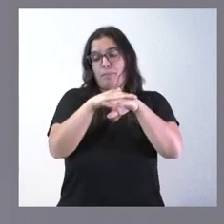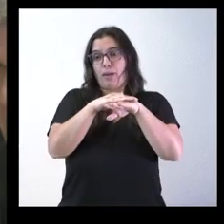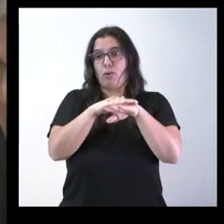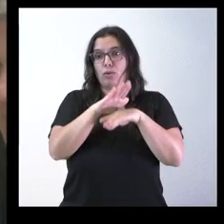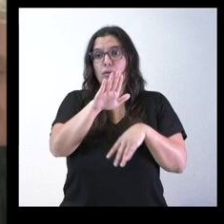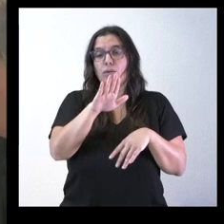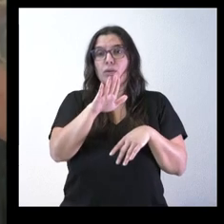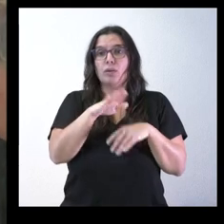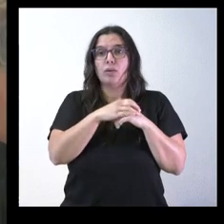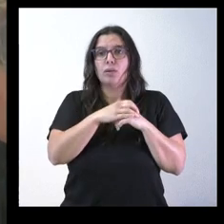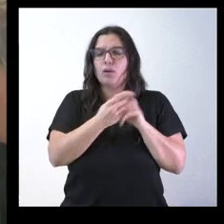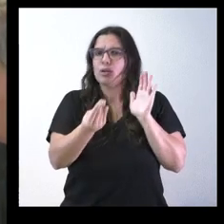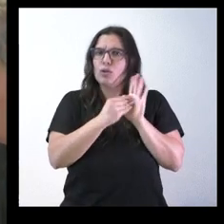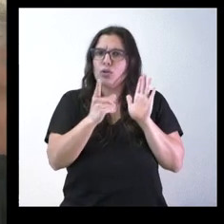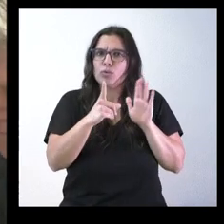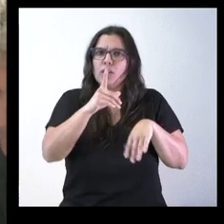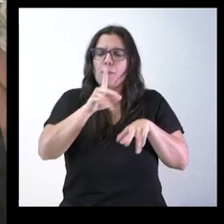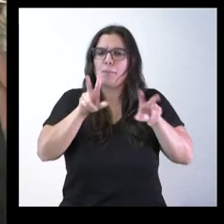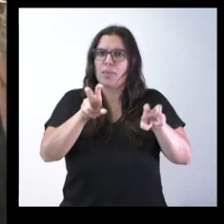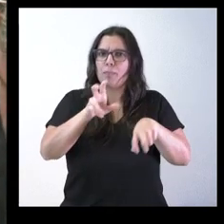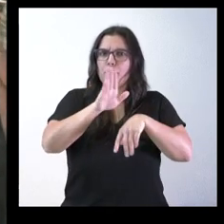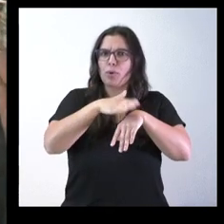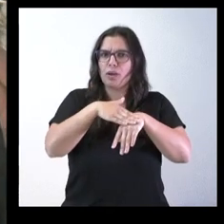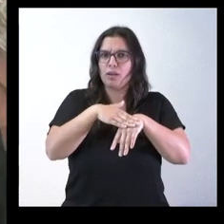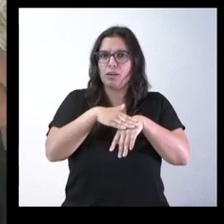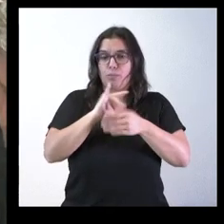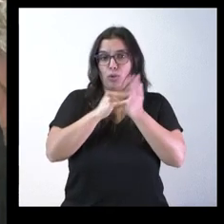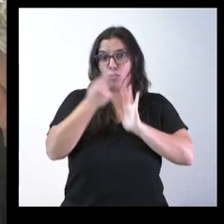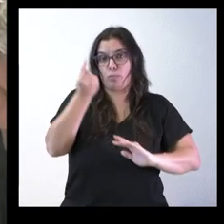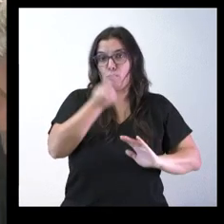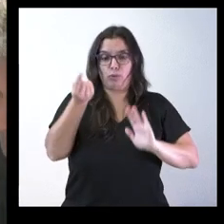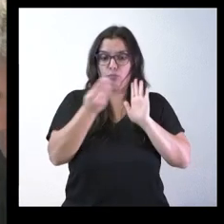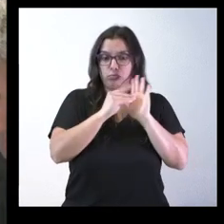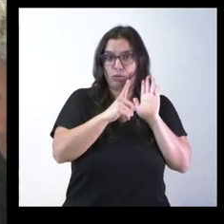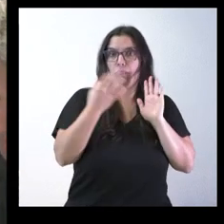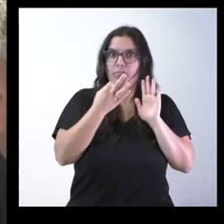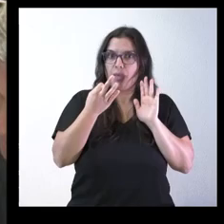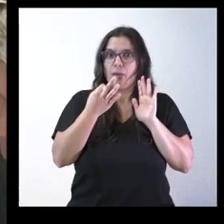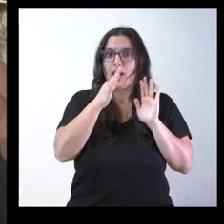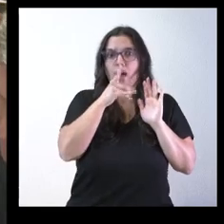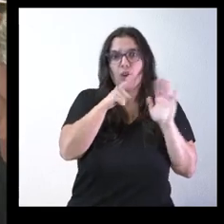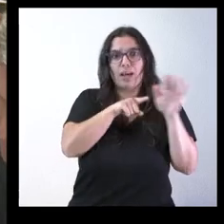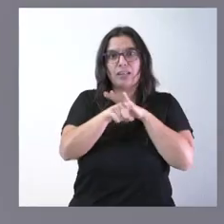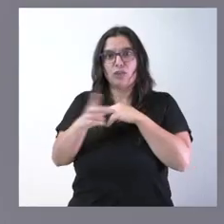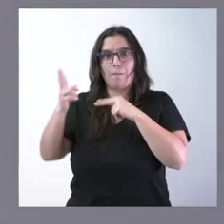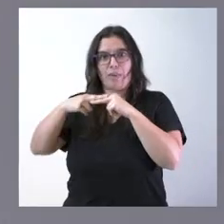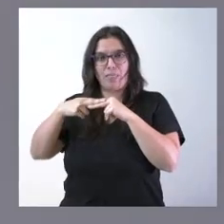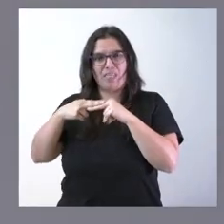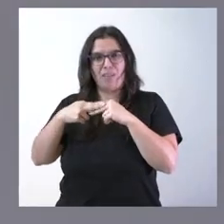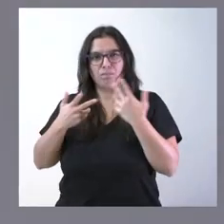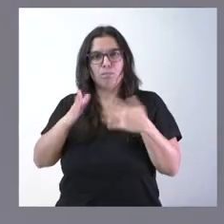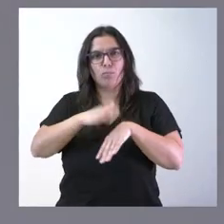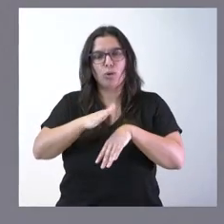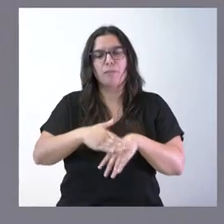¿Por qué no se incluyó inicialmente en el proyecto de presupuestos si se tiene que tramitar ahora vía enmienda? Bueno